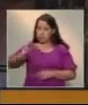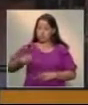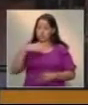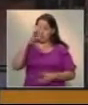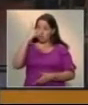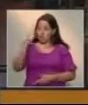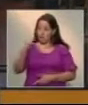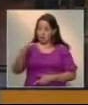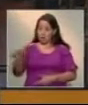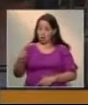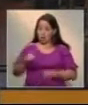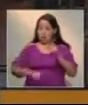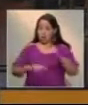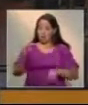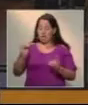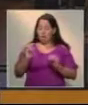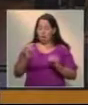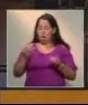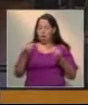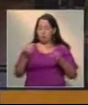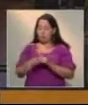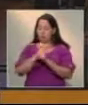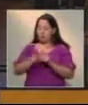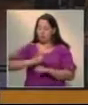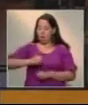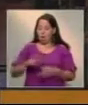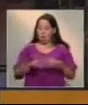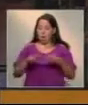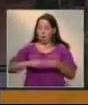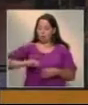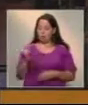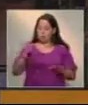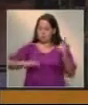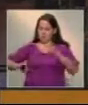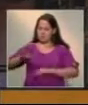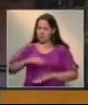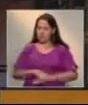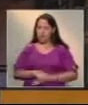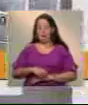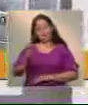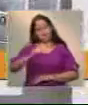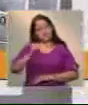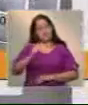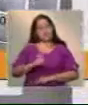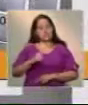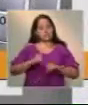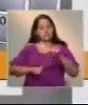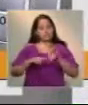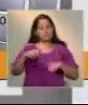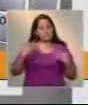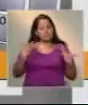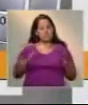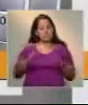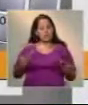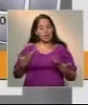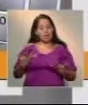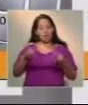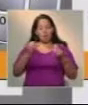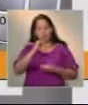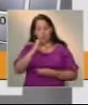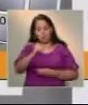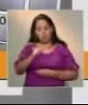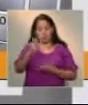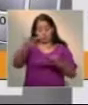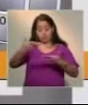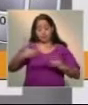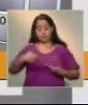¿cómo operó en este caso la comisión del CICPC, rectora? Sí, aparentemente, formación como te repito que